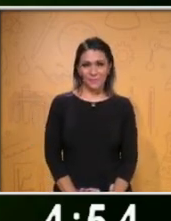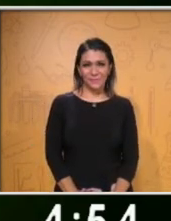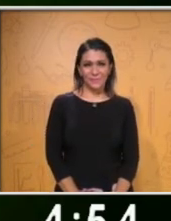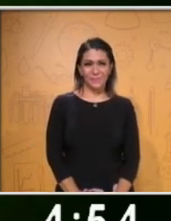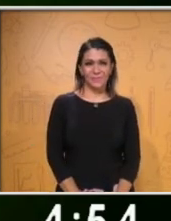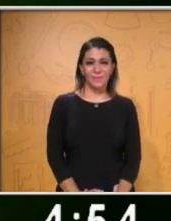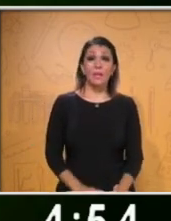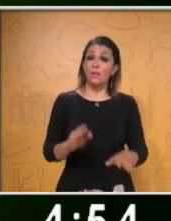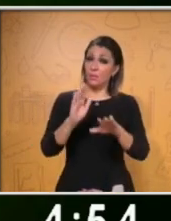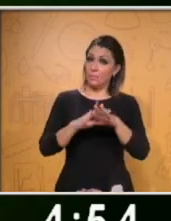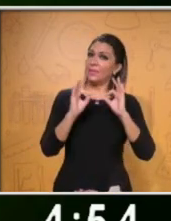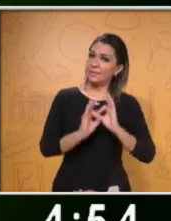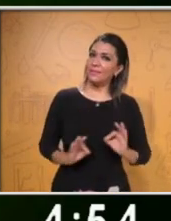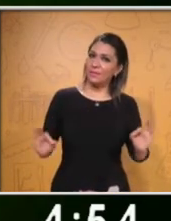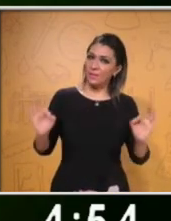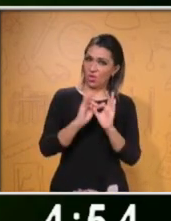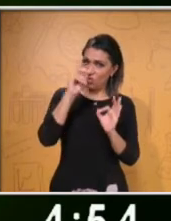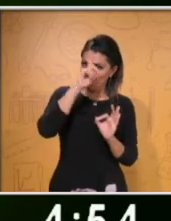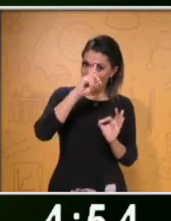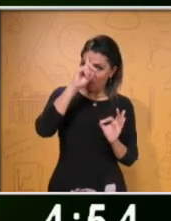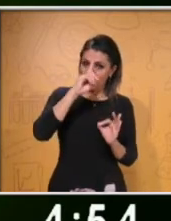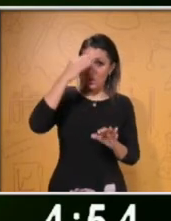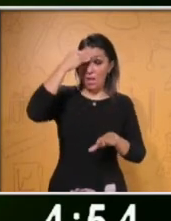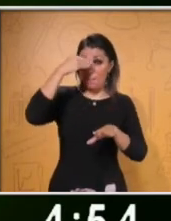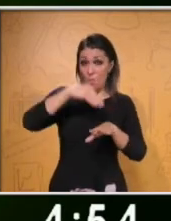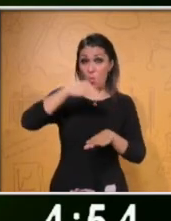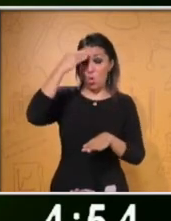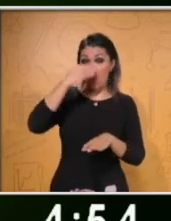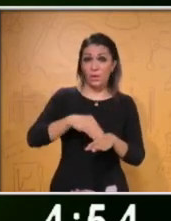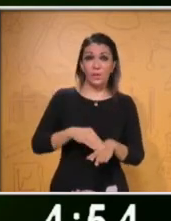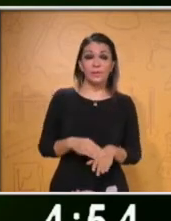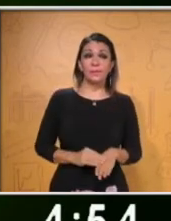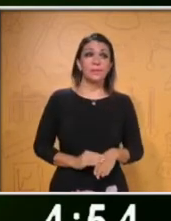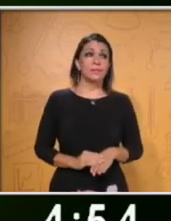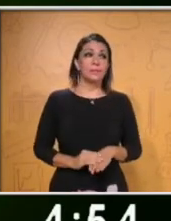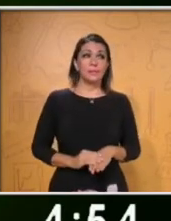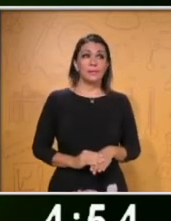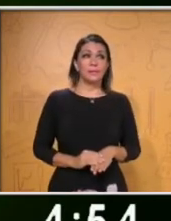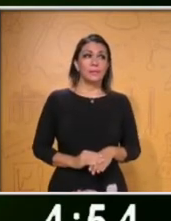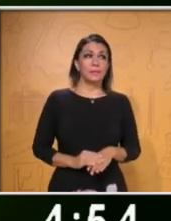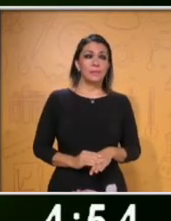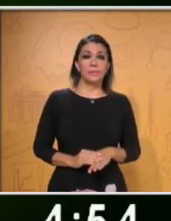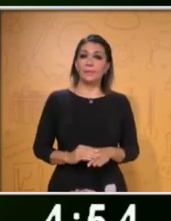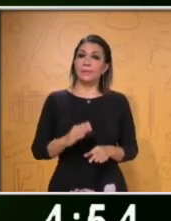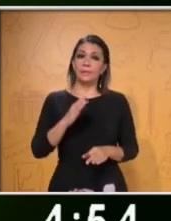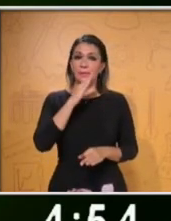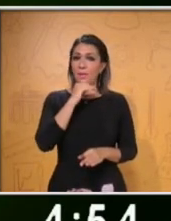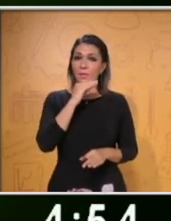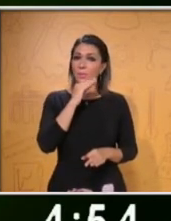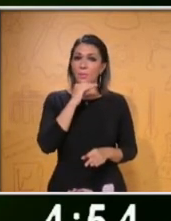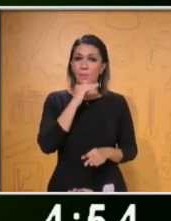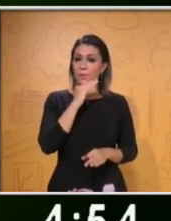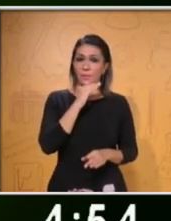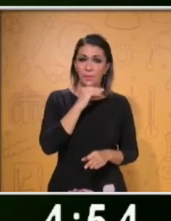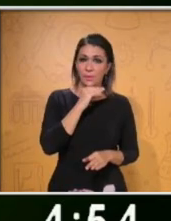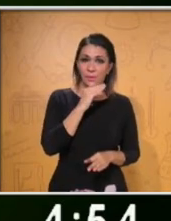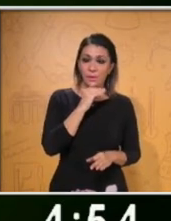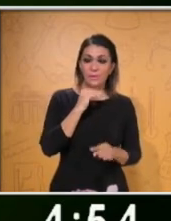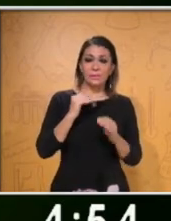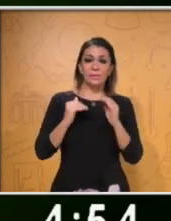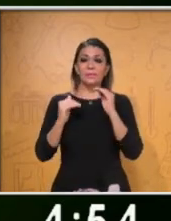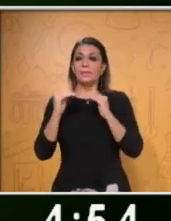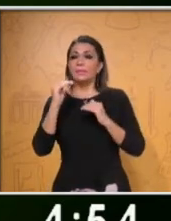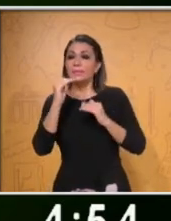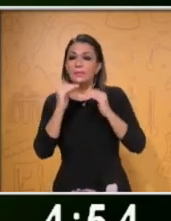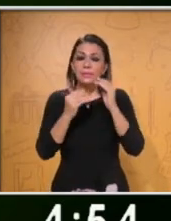Lo más importante es la memoria. No podemos entonar ni dar volúmenes si no tenemos claro